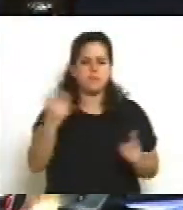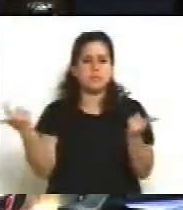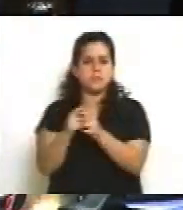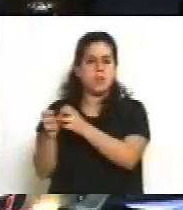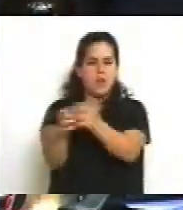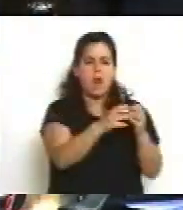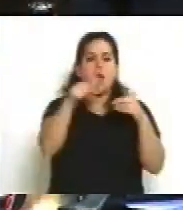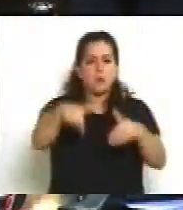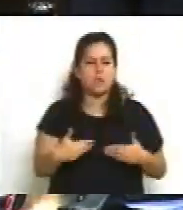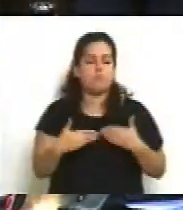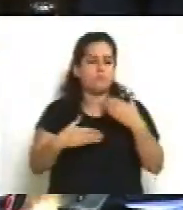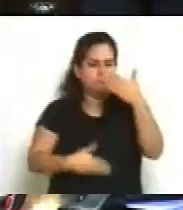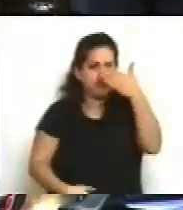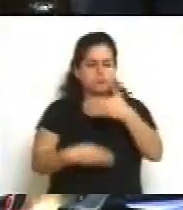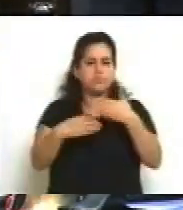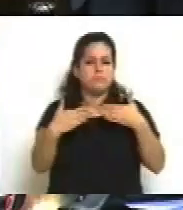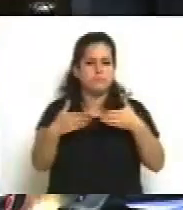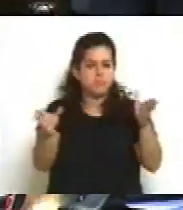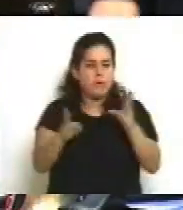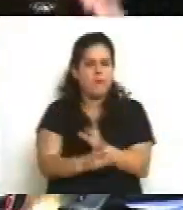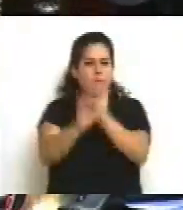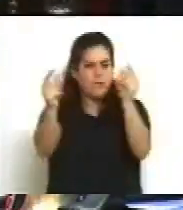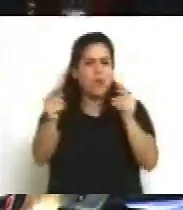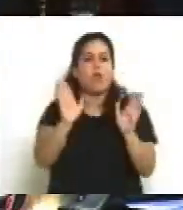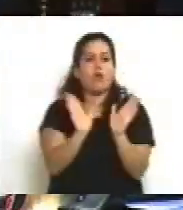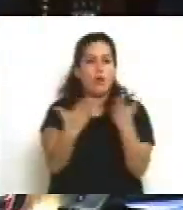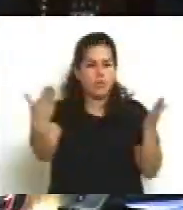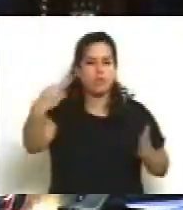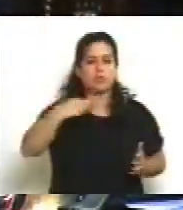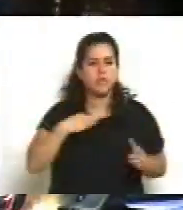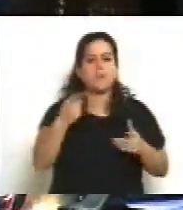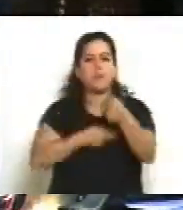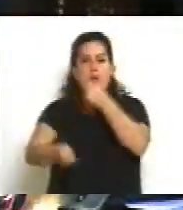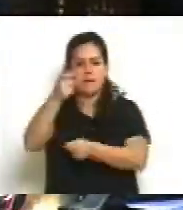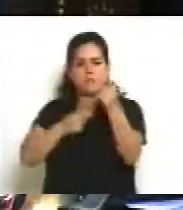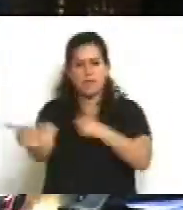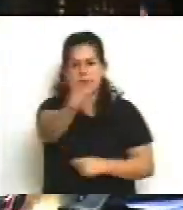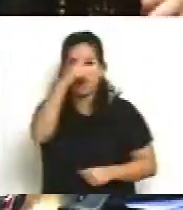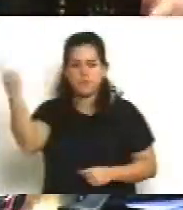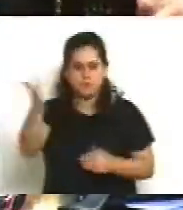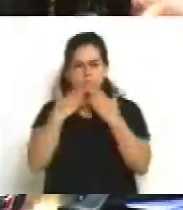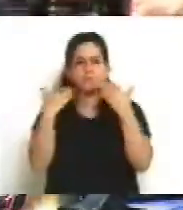levantada la misma, habiendo Código Civil y Comercial de la Nación. Muchas gracias.